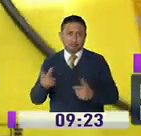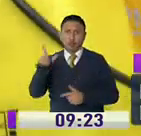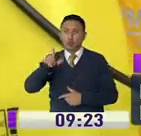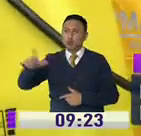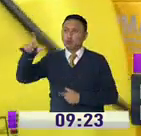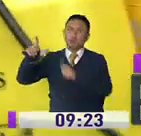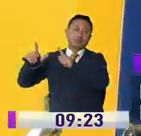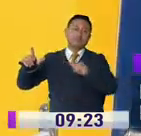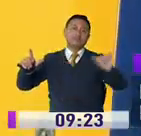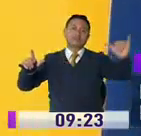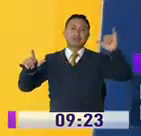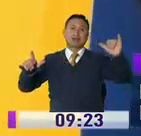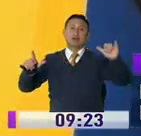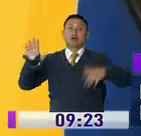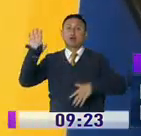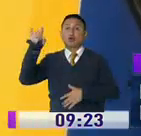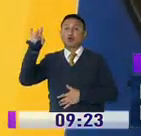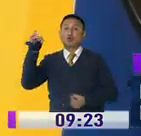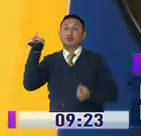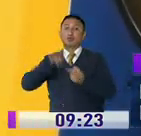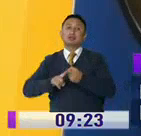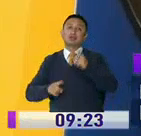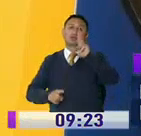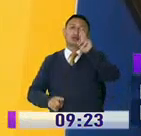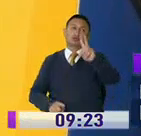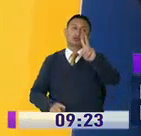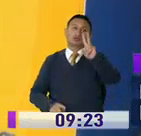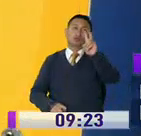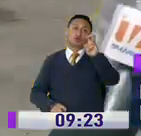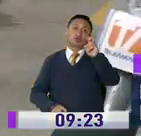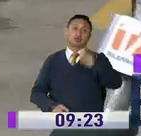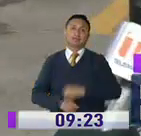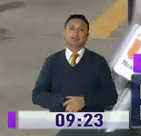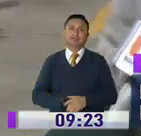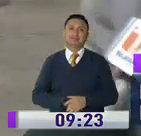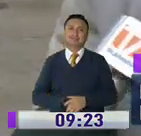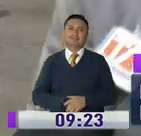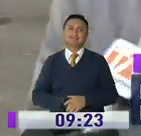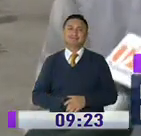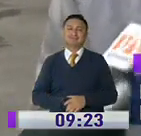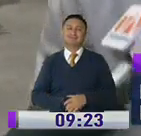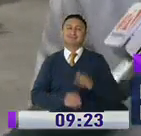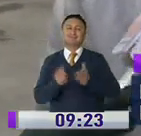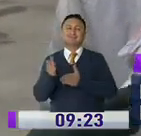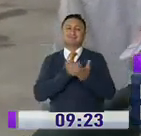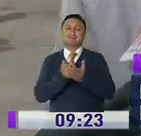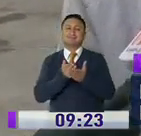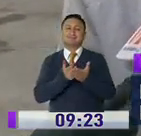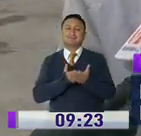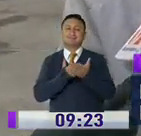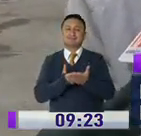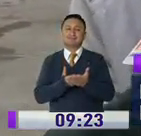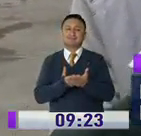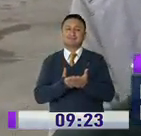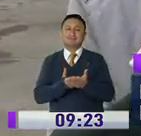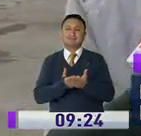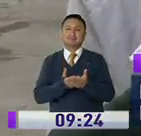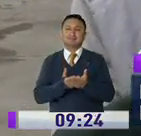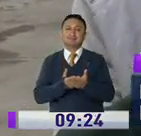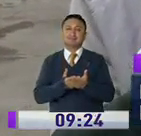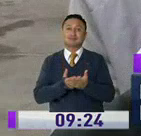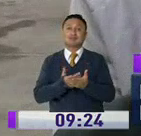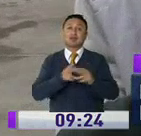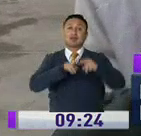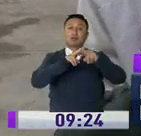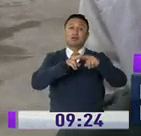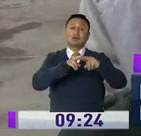lunes a sábado, desde las ocho de la mañana hasta las doce del día. El servicio lo estamos prestando en la